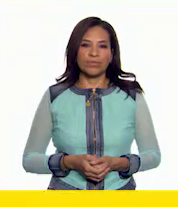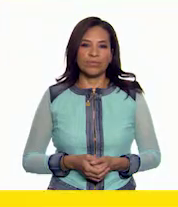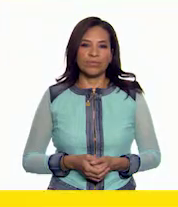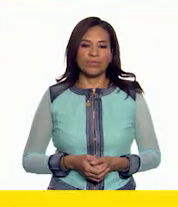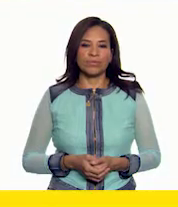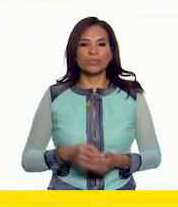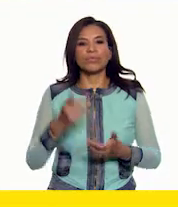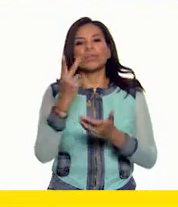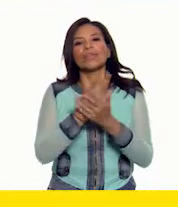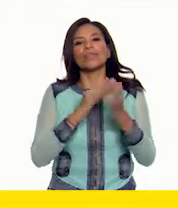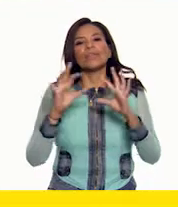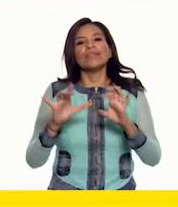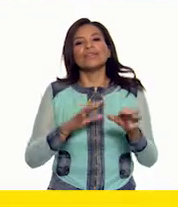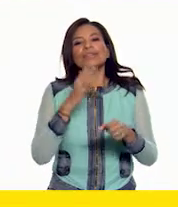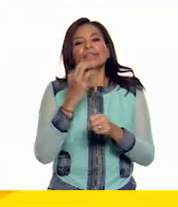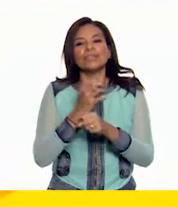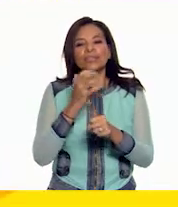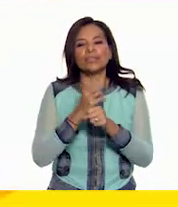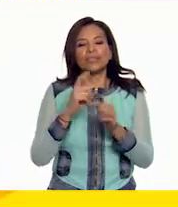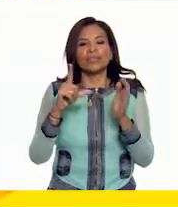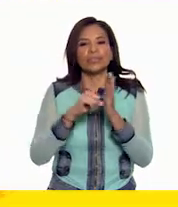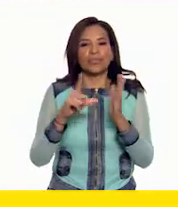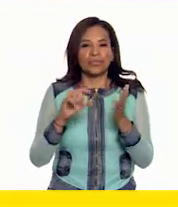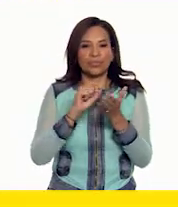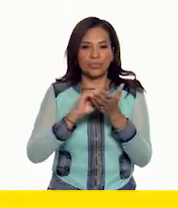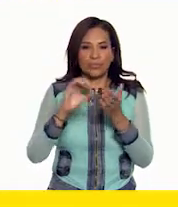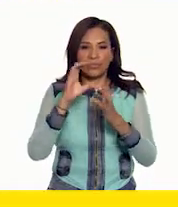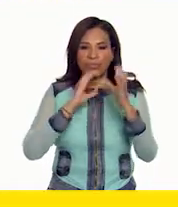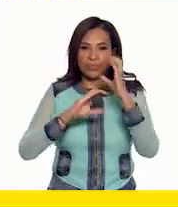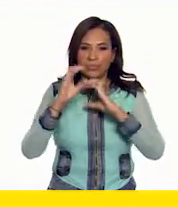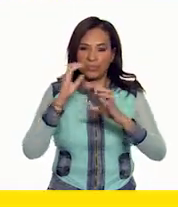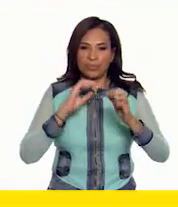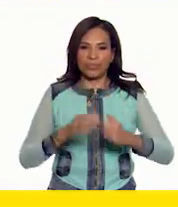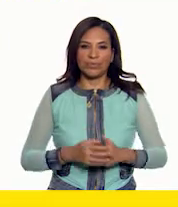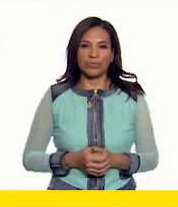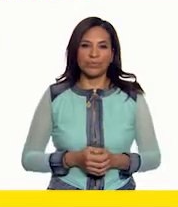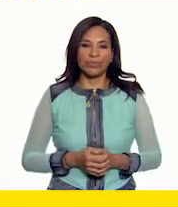Programación quinto de primaria. Lección escribiendo canciones.